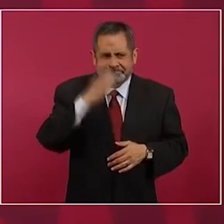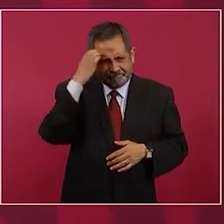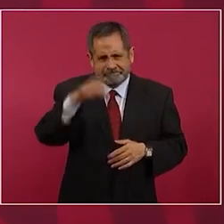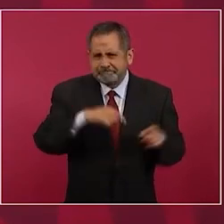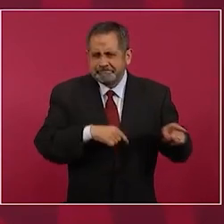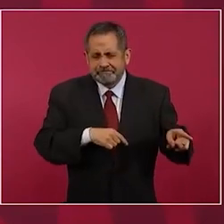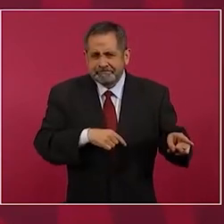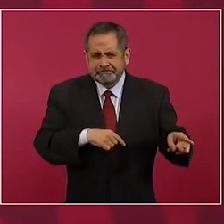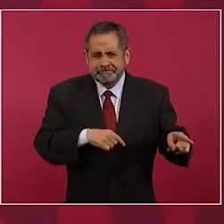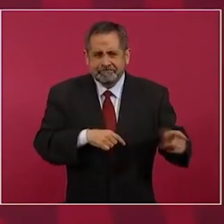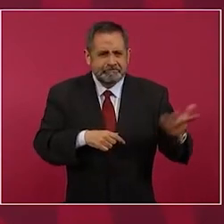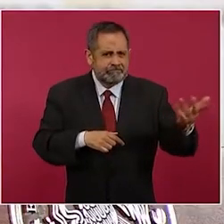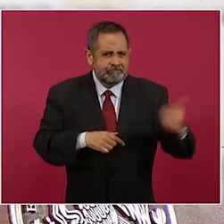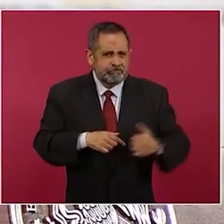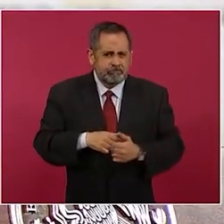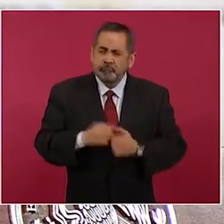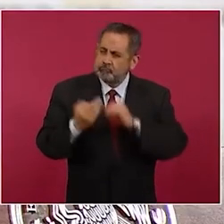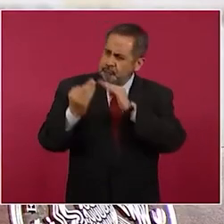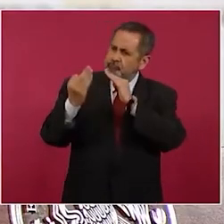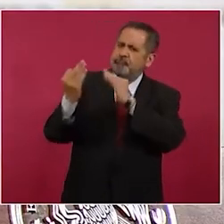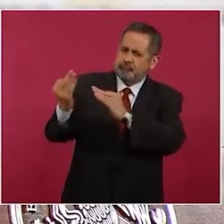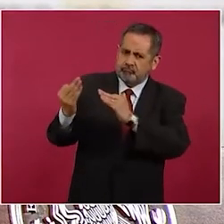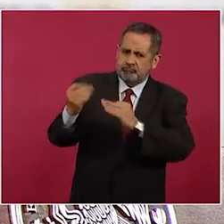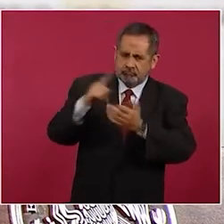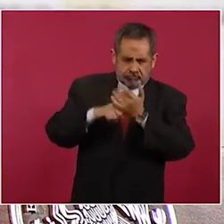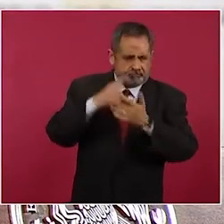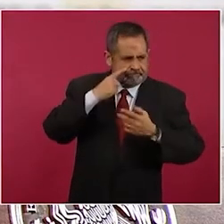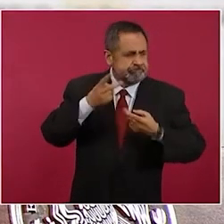de no dar la cara y de no